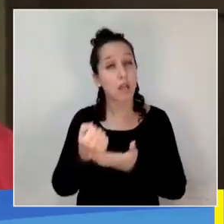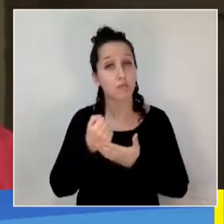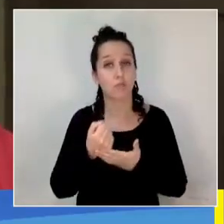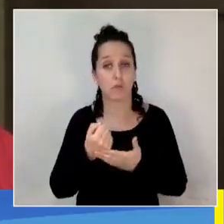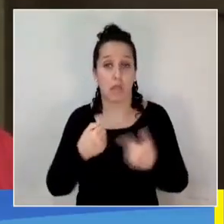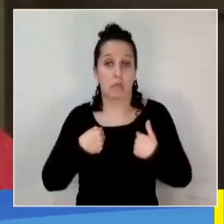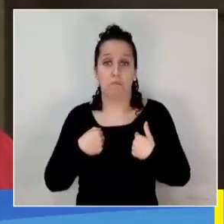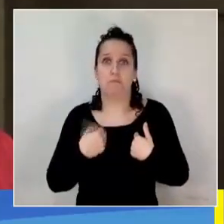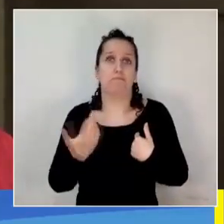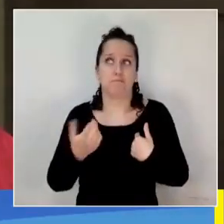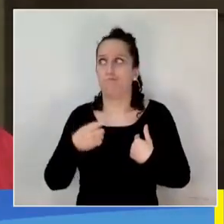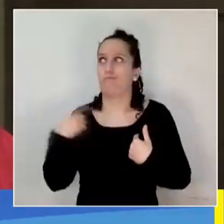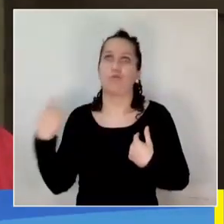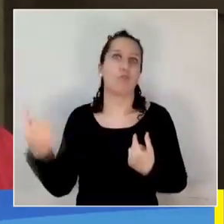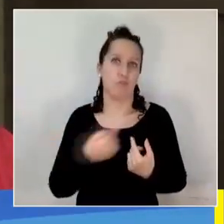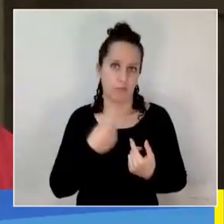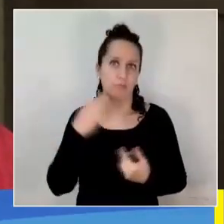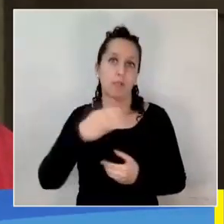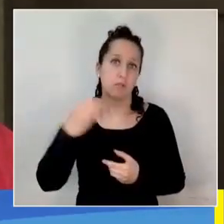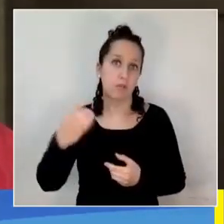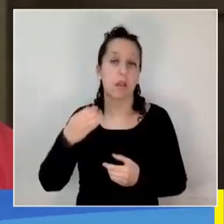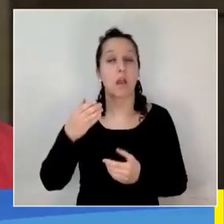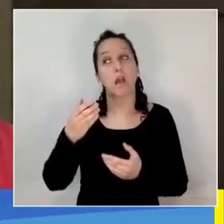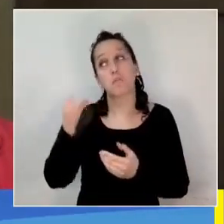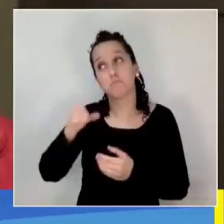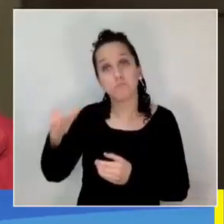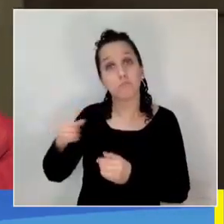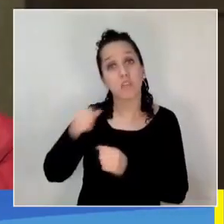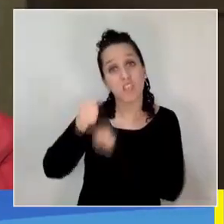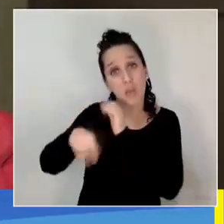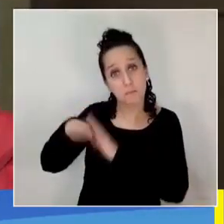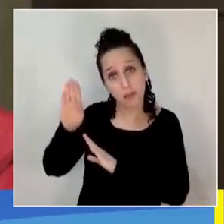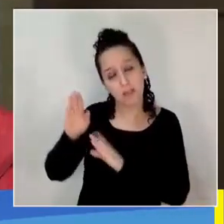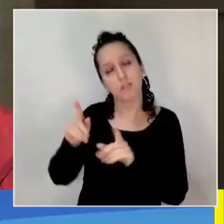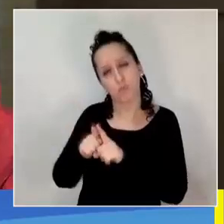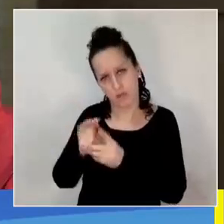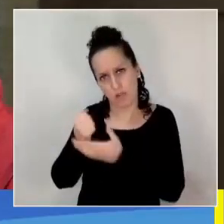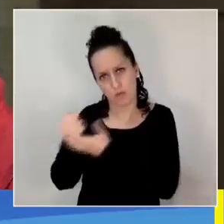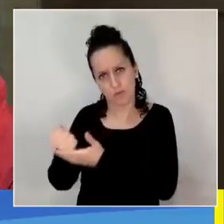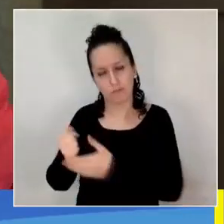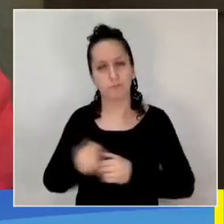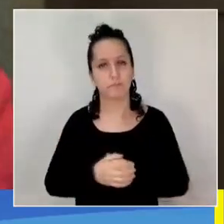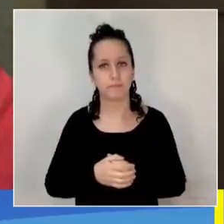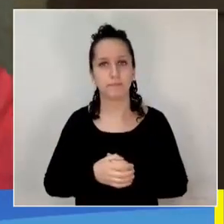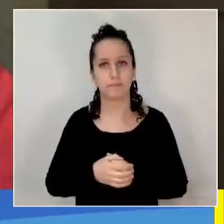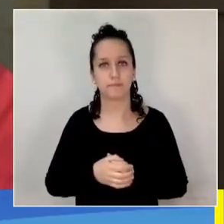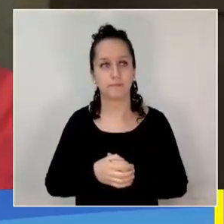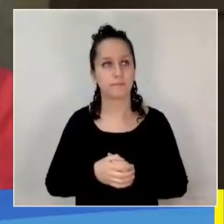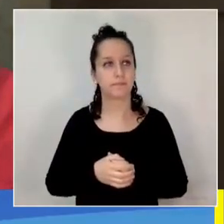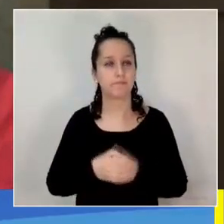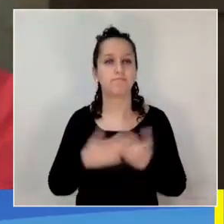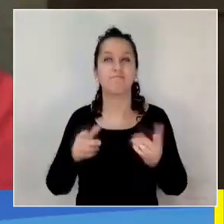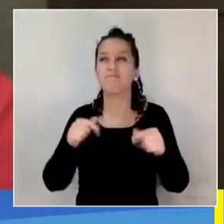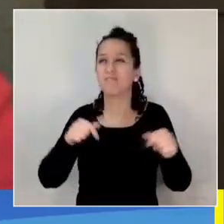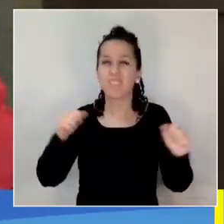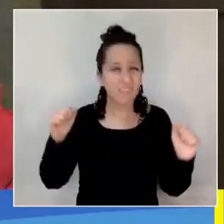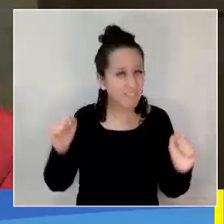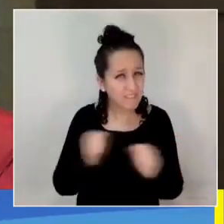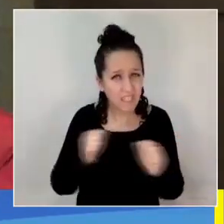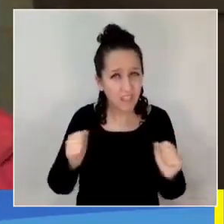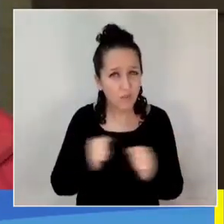solamente a mí, también a la gente mayor, que para este frío